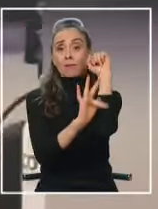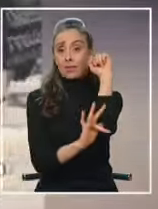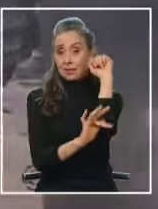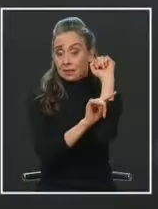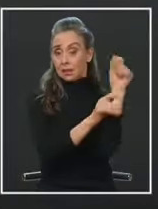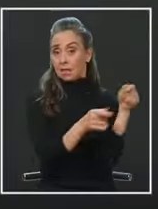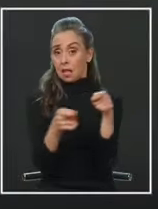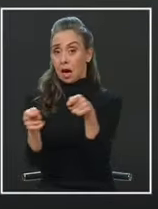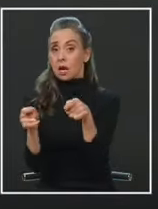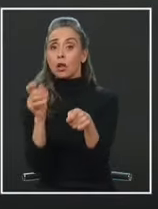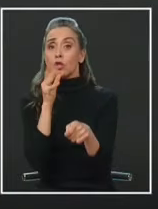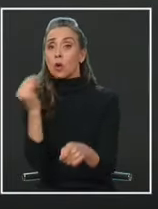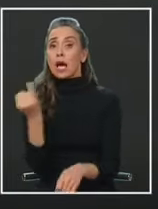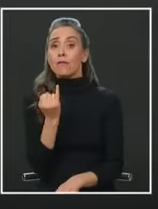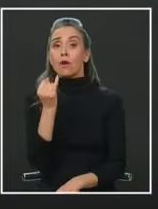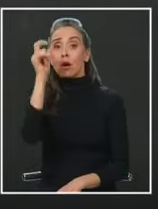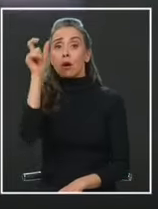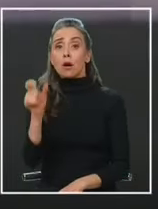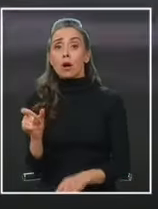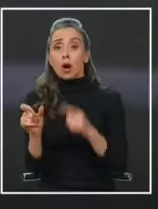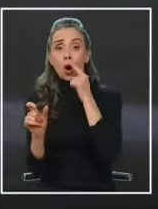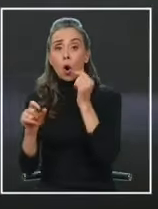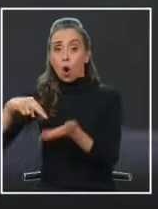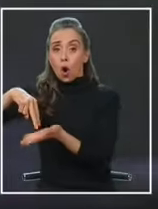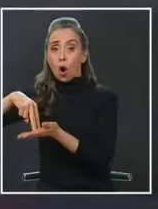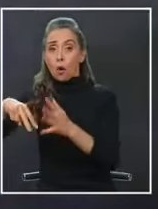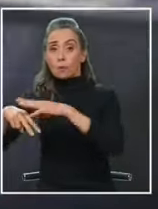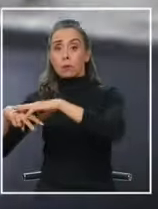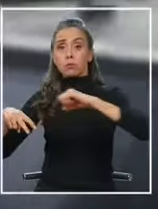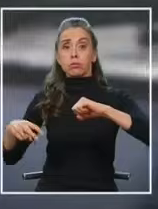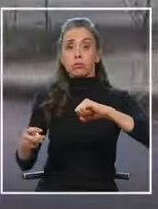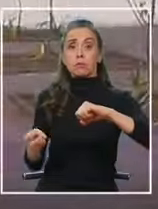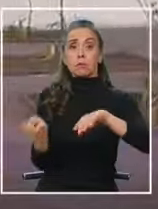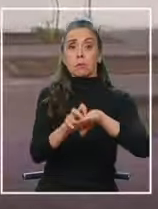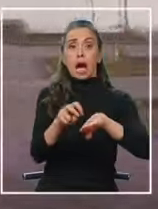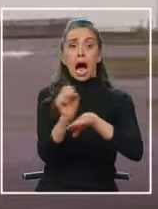el momento no hay información del hombre que se llevaron en ese auto.